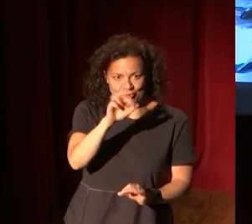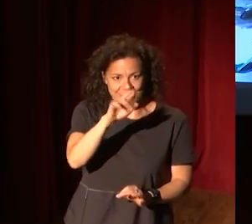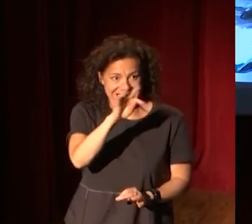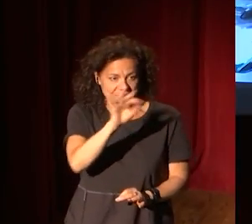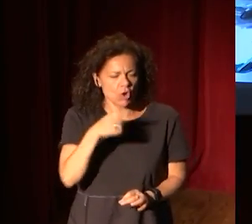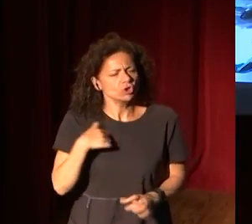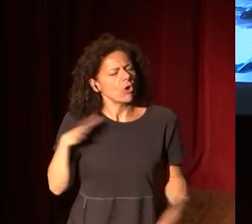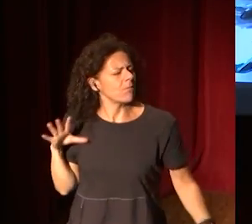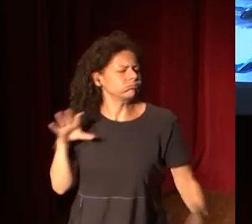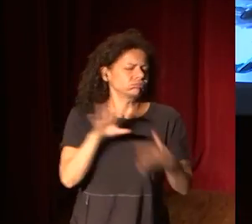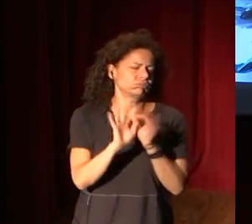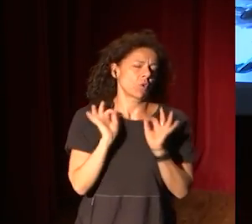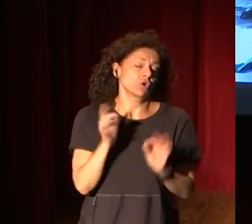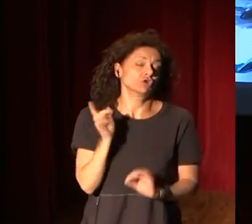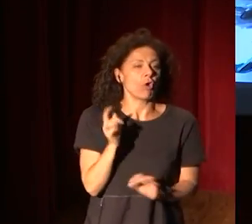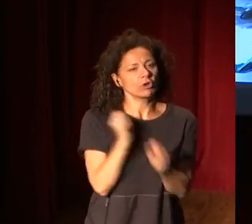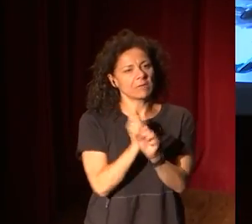Yo me dedico a Tintoretto, yo es que, uff,